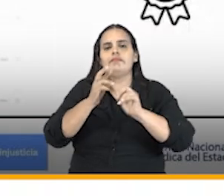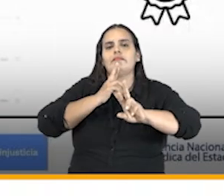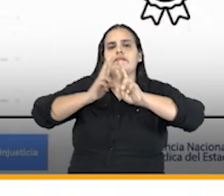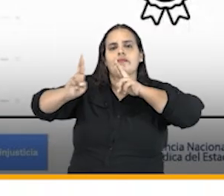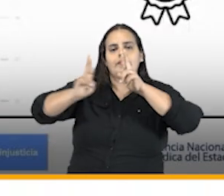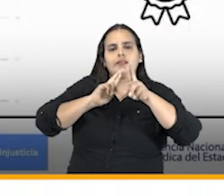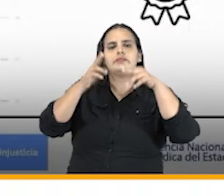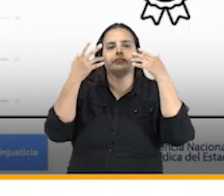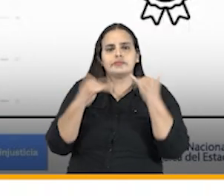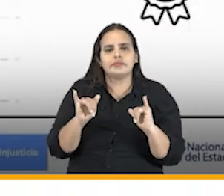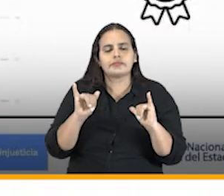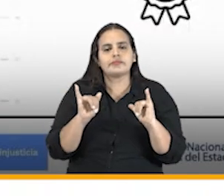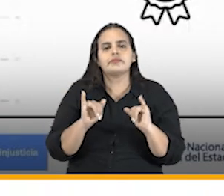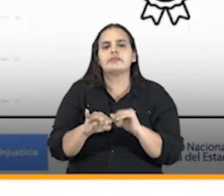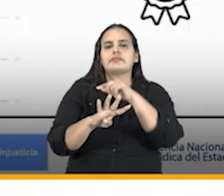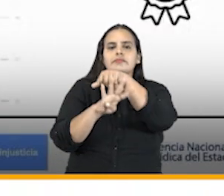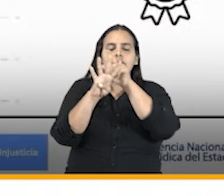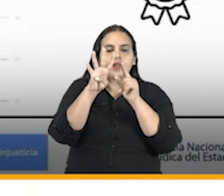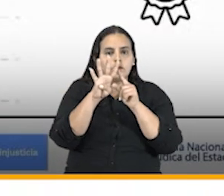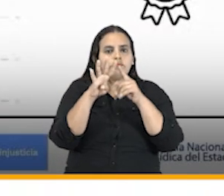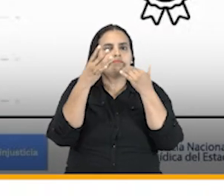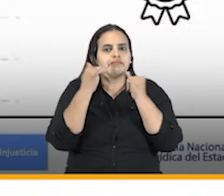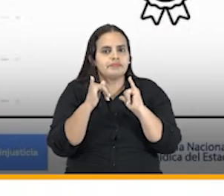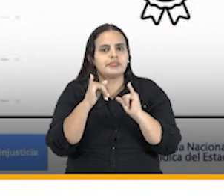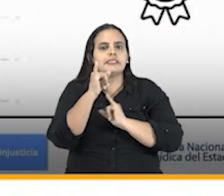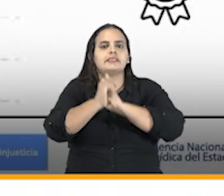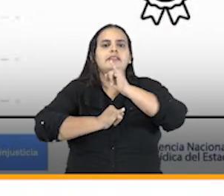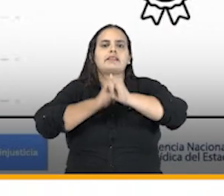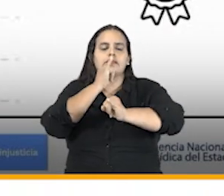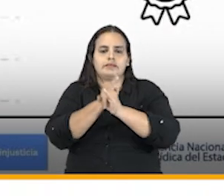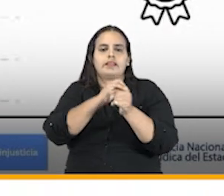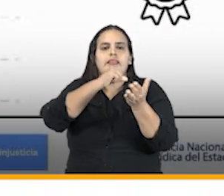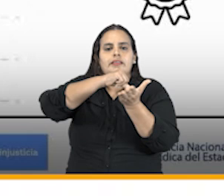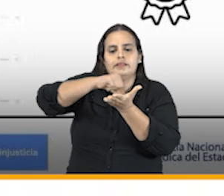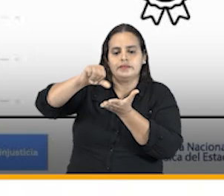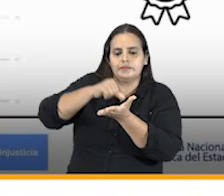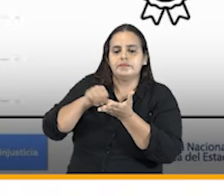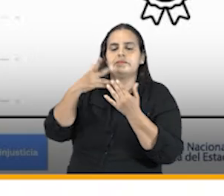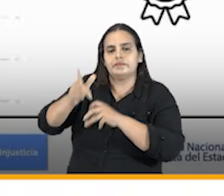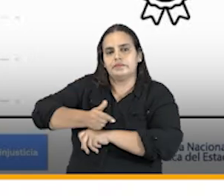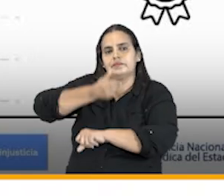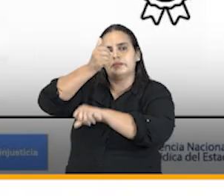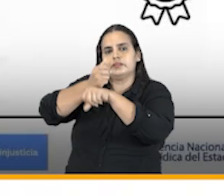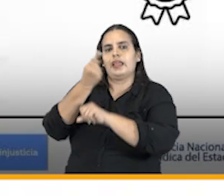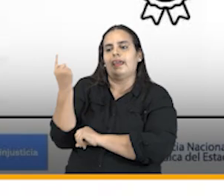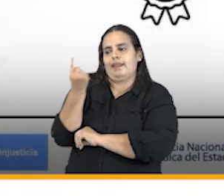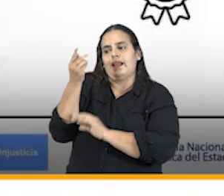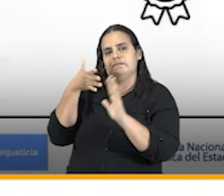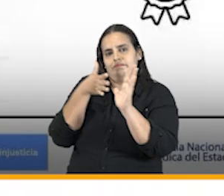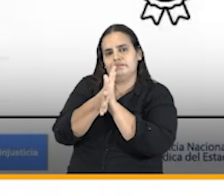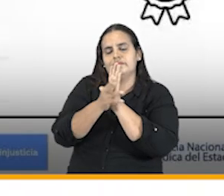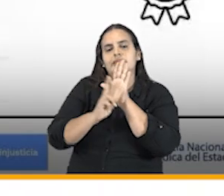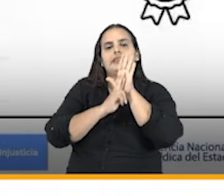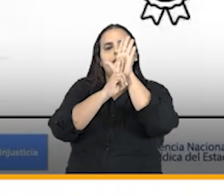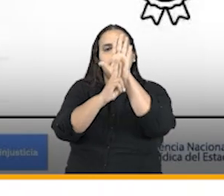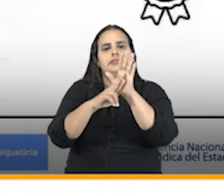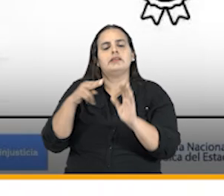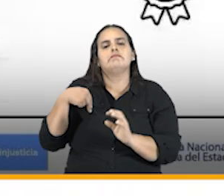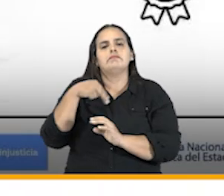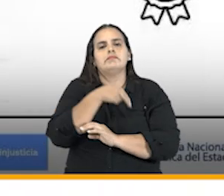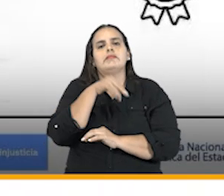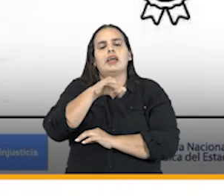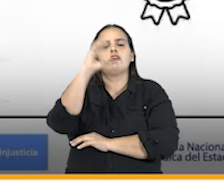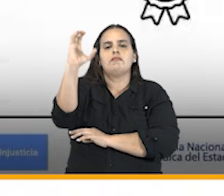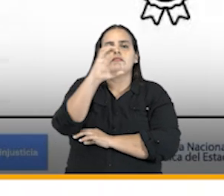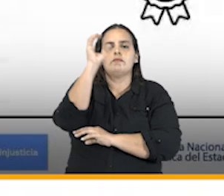resultado cuatro laudos internacionales de inversión que ya mencionó el director general que representan para el estado